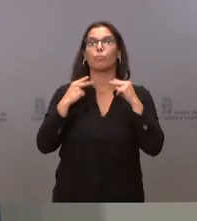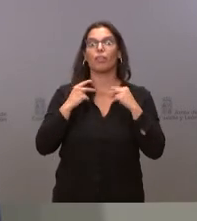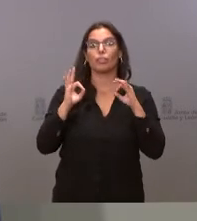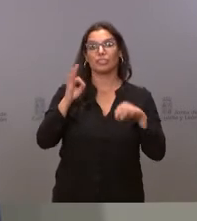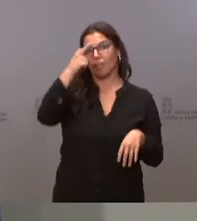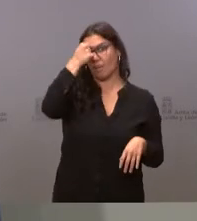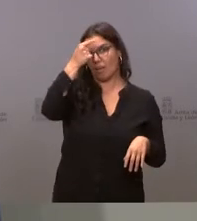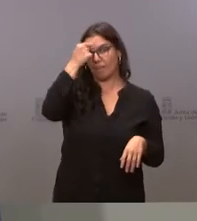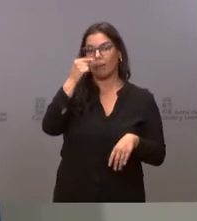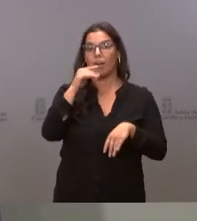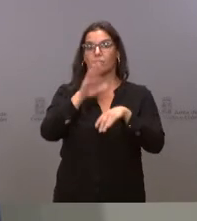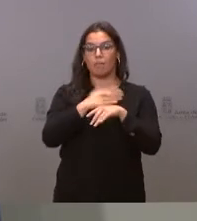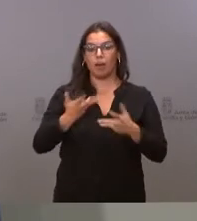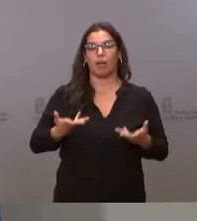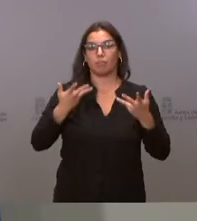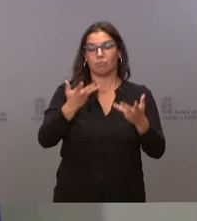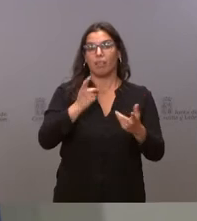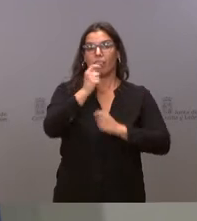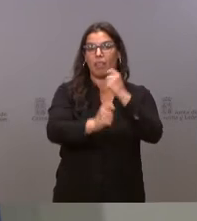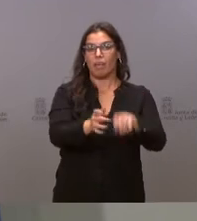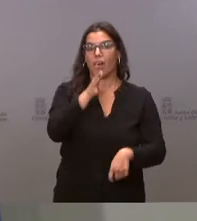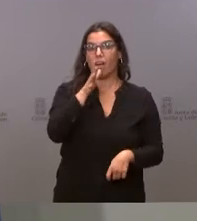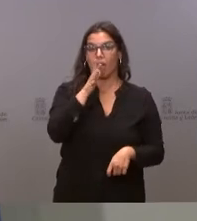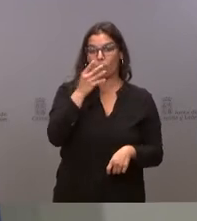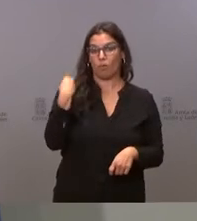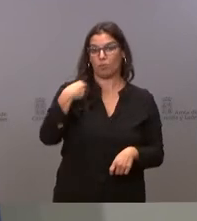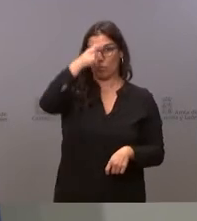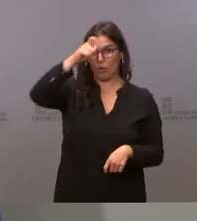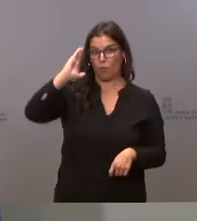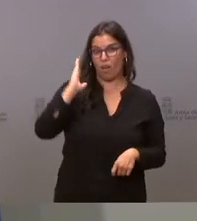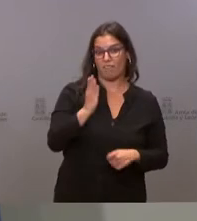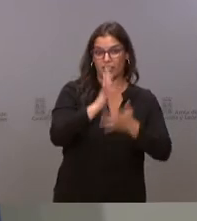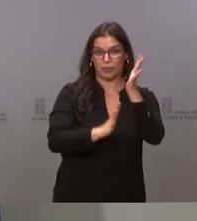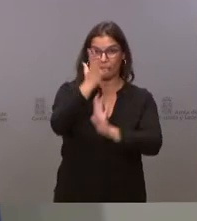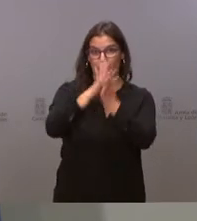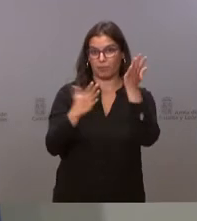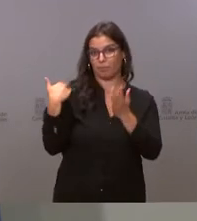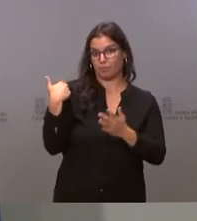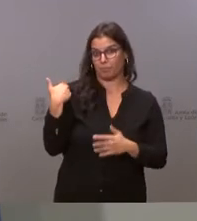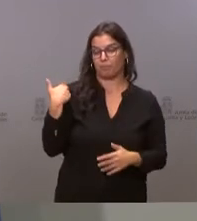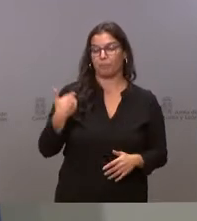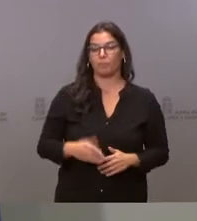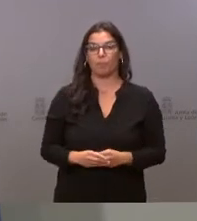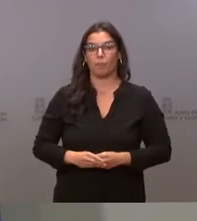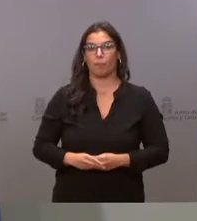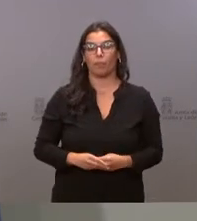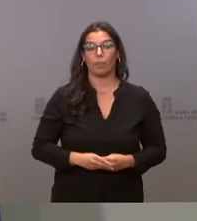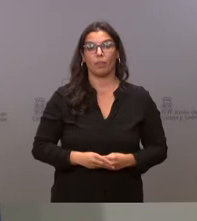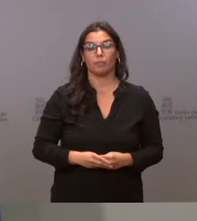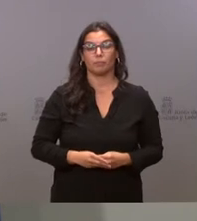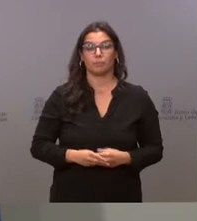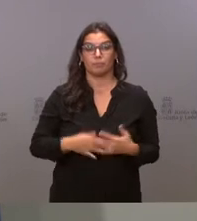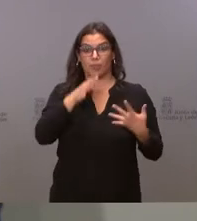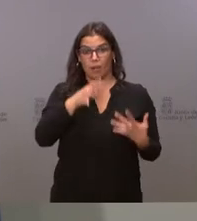para el abastecimiento de agua a los municipios afectados por el incendio de Navala Cruz. Habitualmente las diputaciones